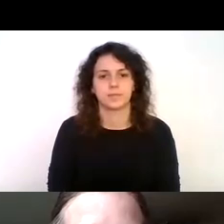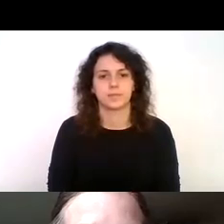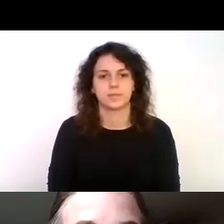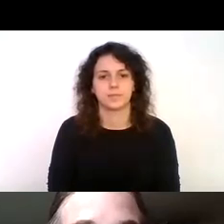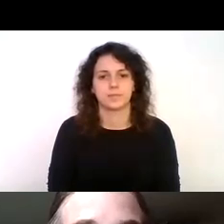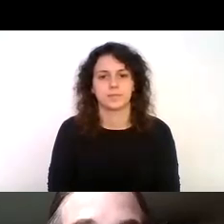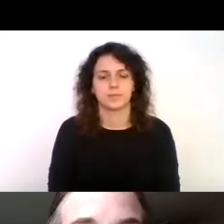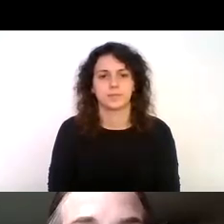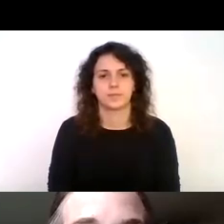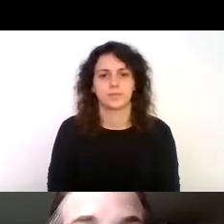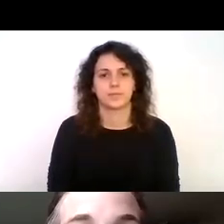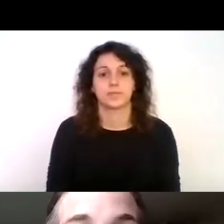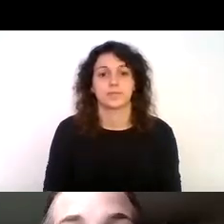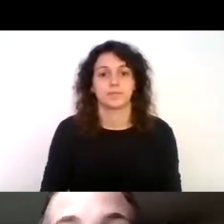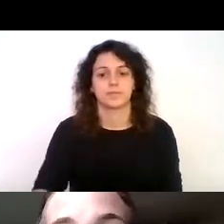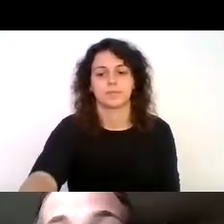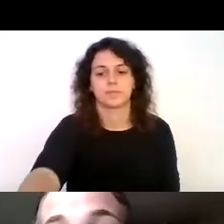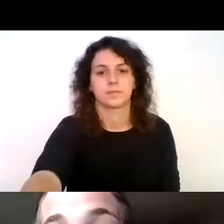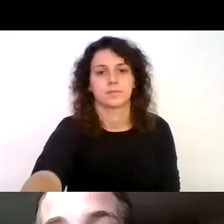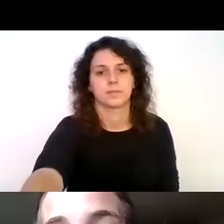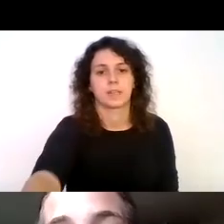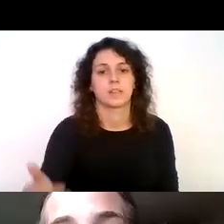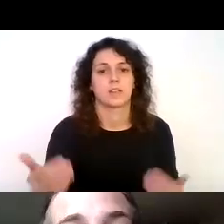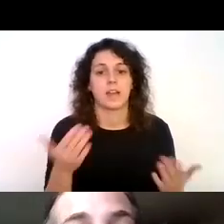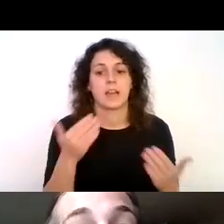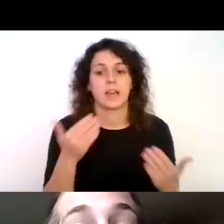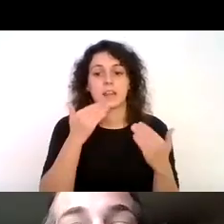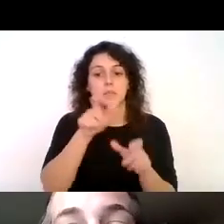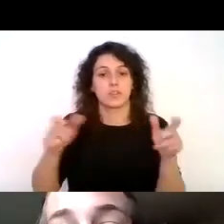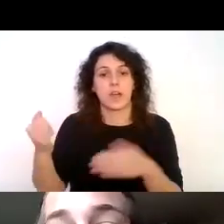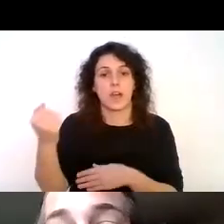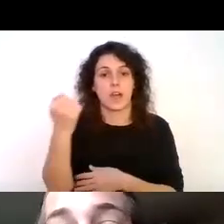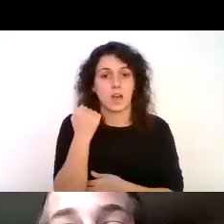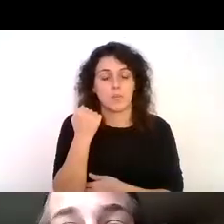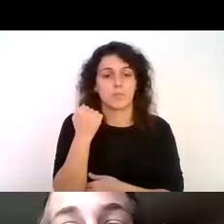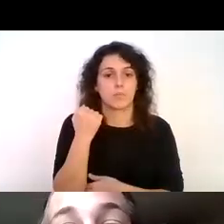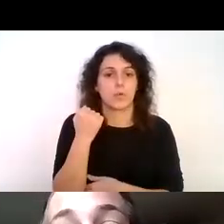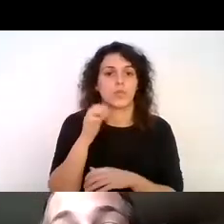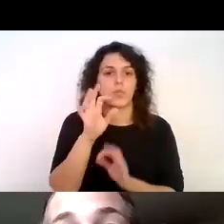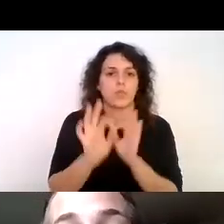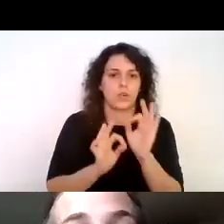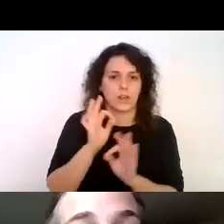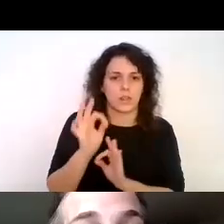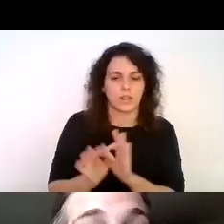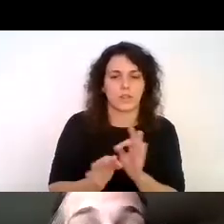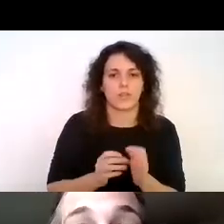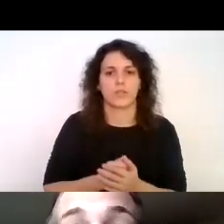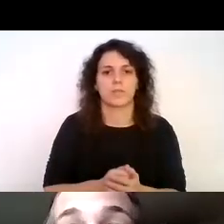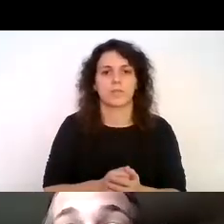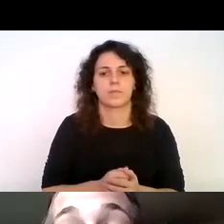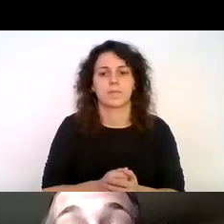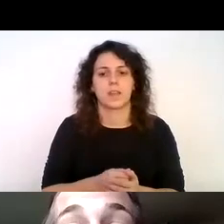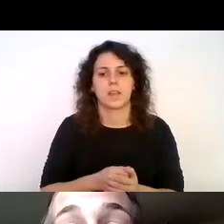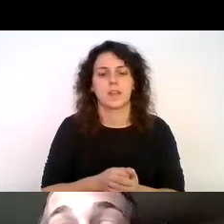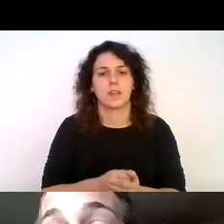y entonces agradecidos a los que nos ayudaron en las organizaciones nos siguieron